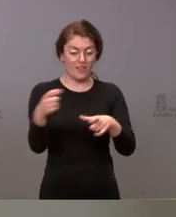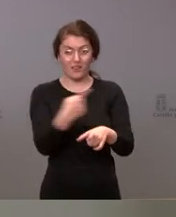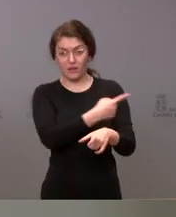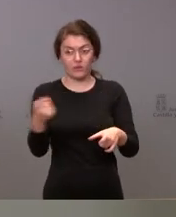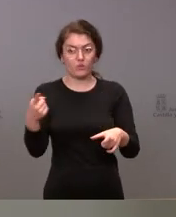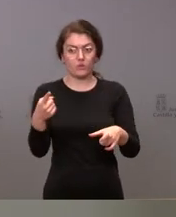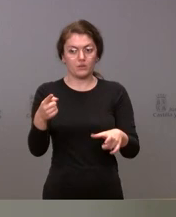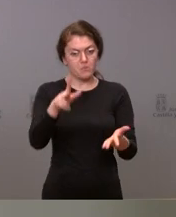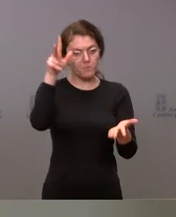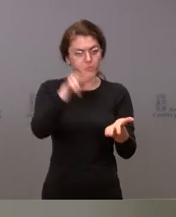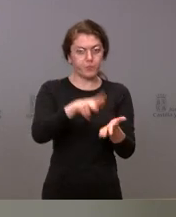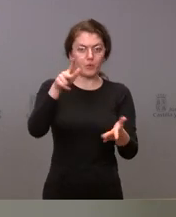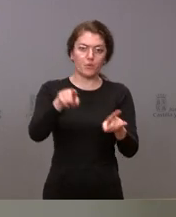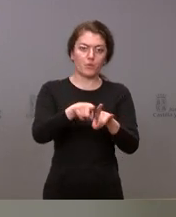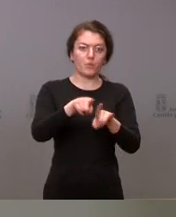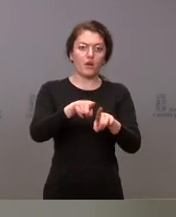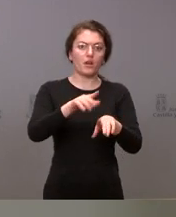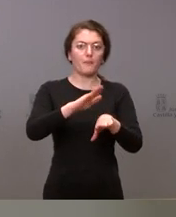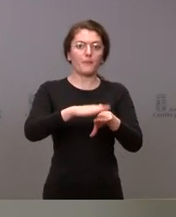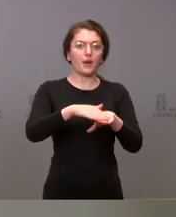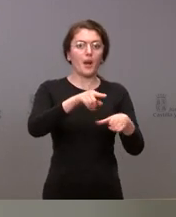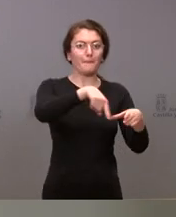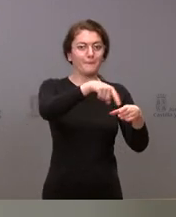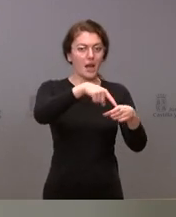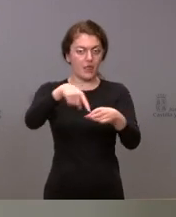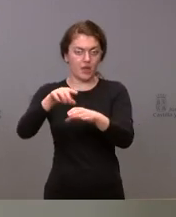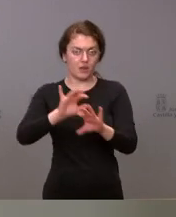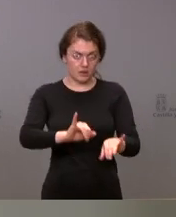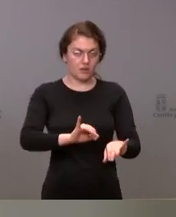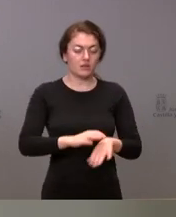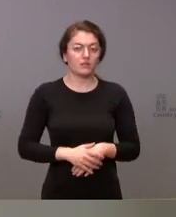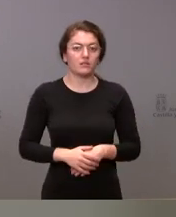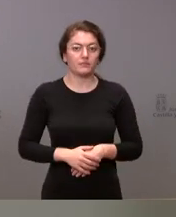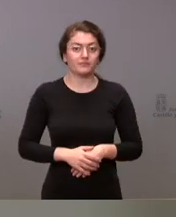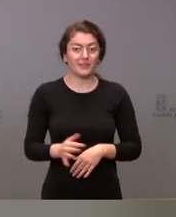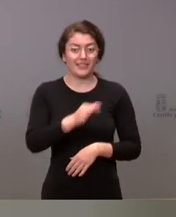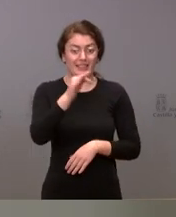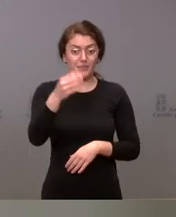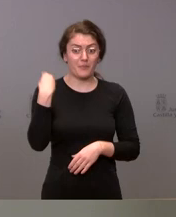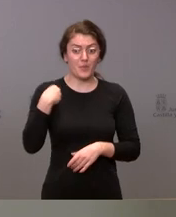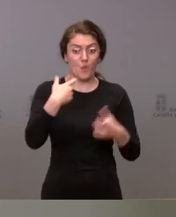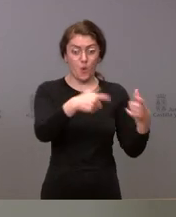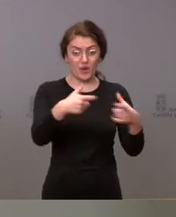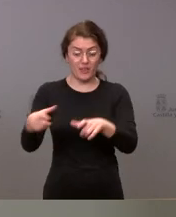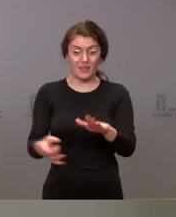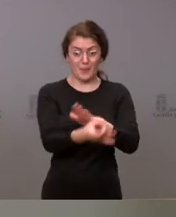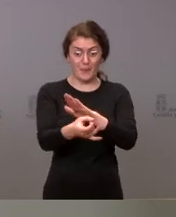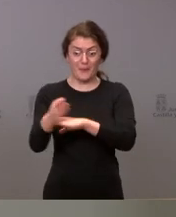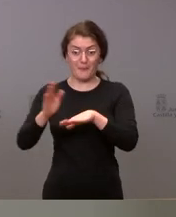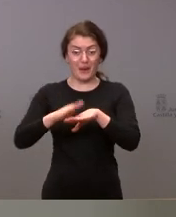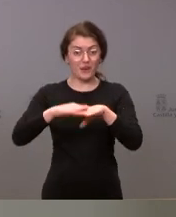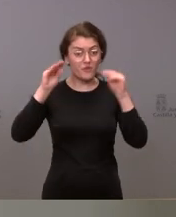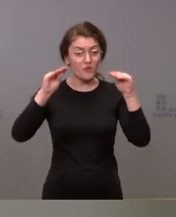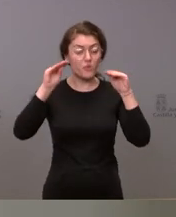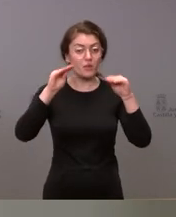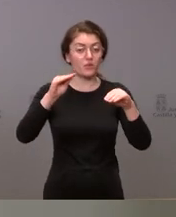acreditada con una plaza de MIR. Además de la creación de estas nuevas unidades para la formación sanitaria